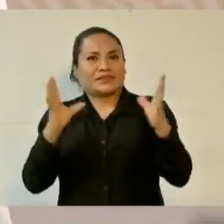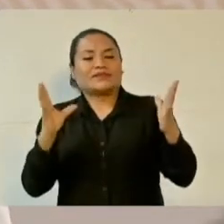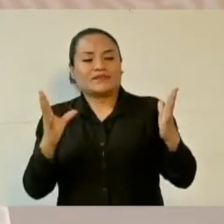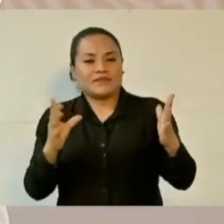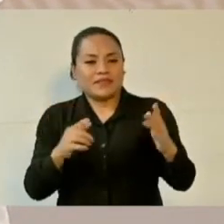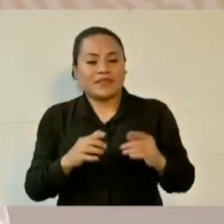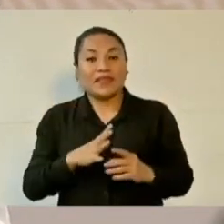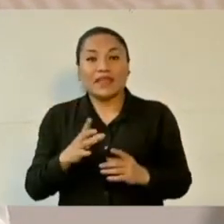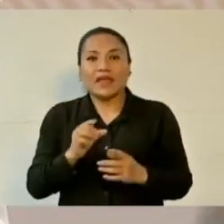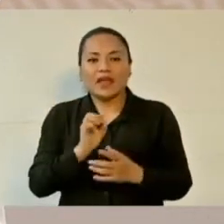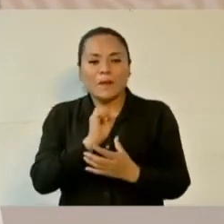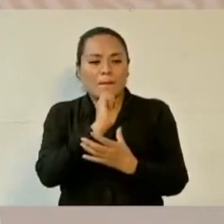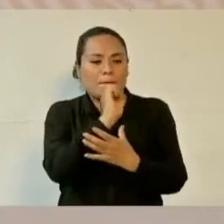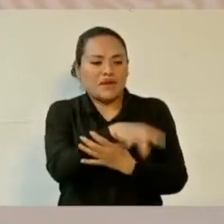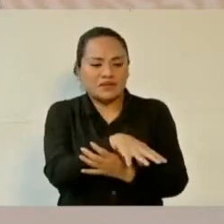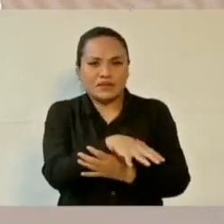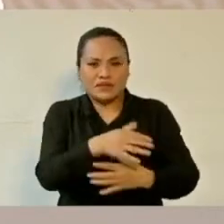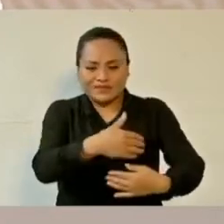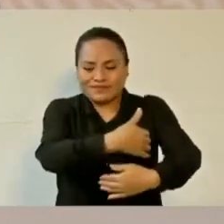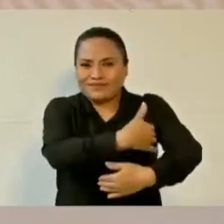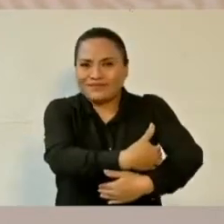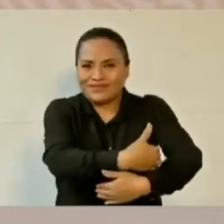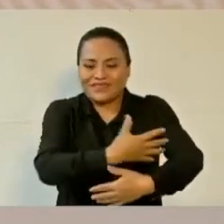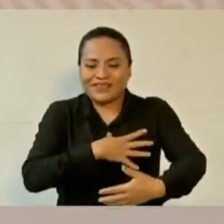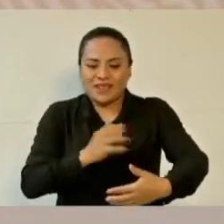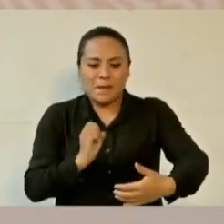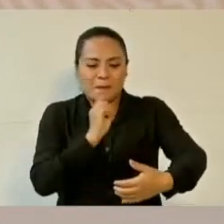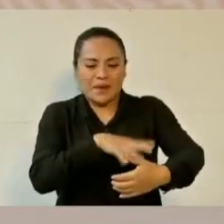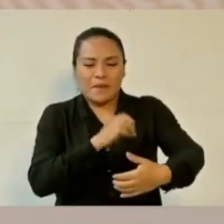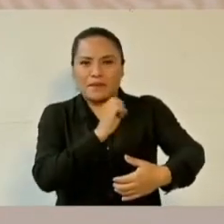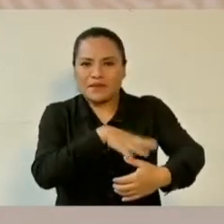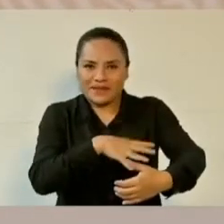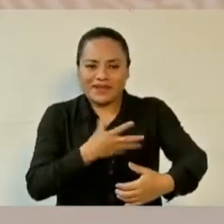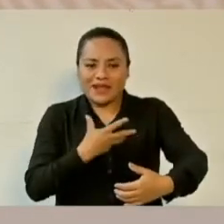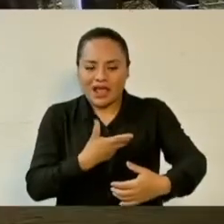cestos para recoger la basura.